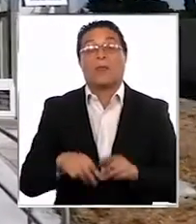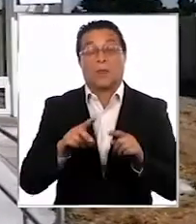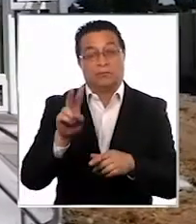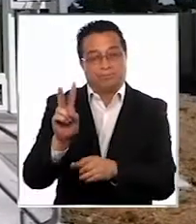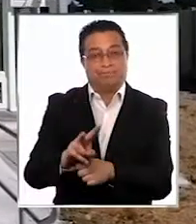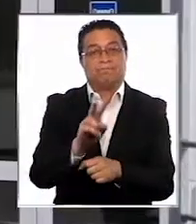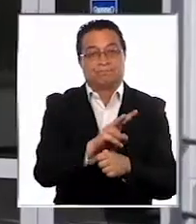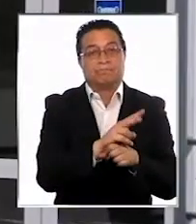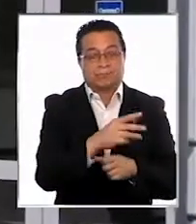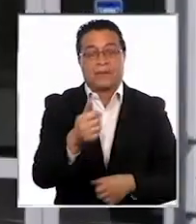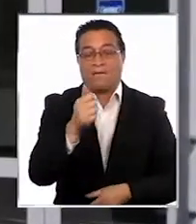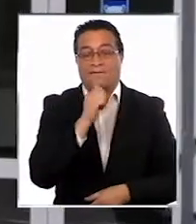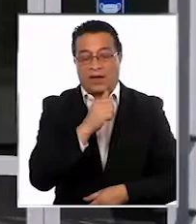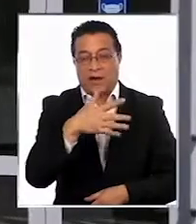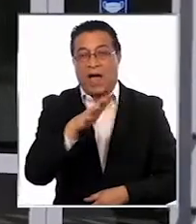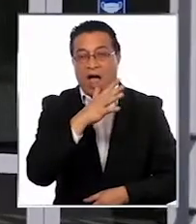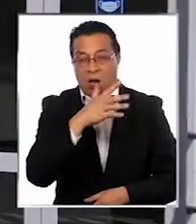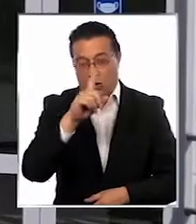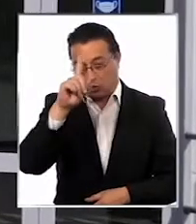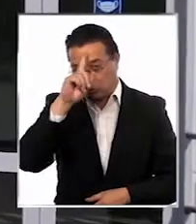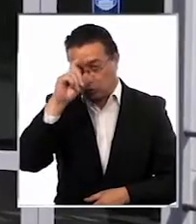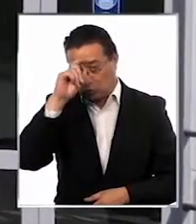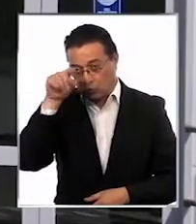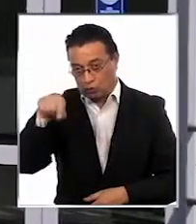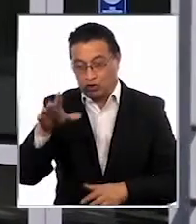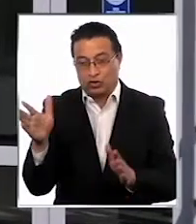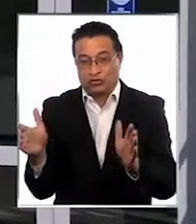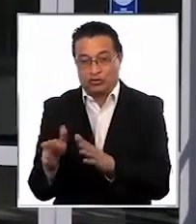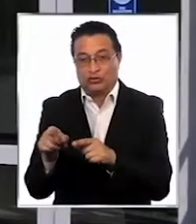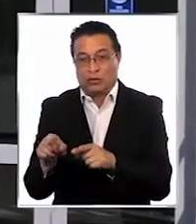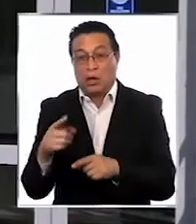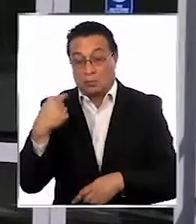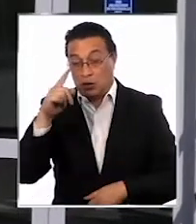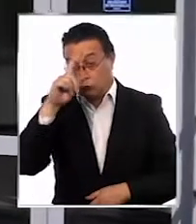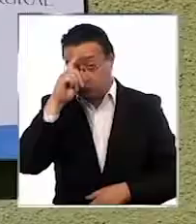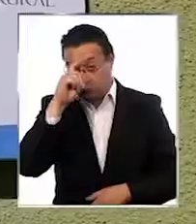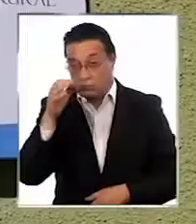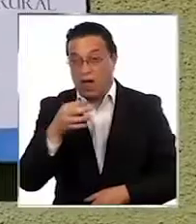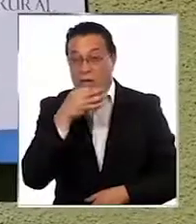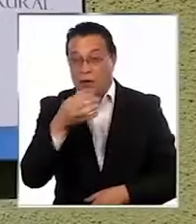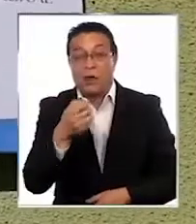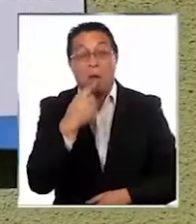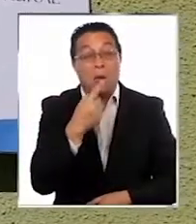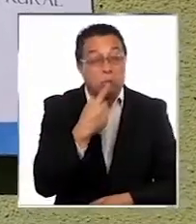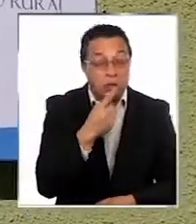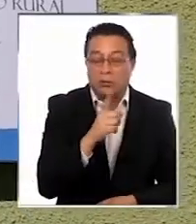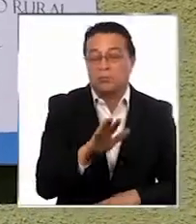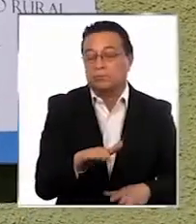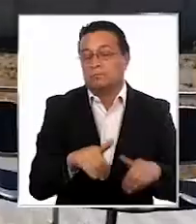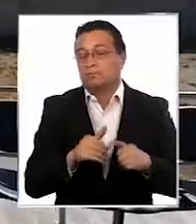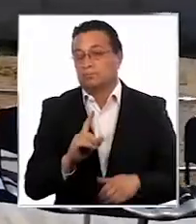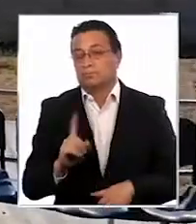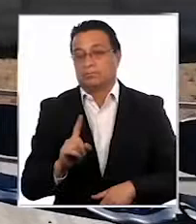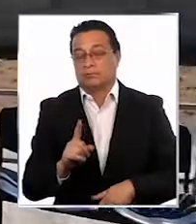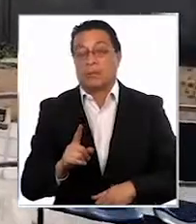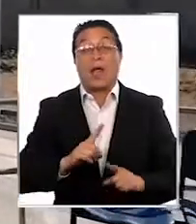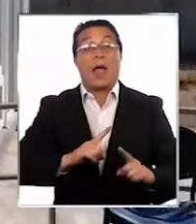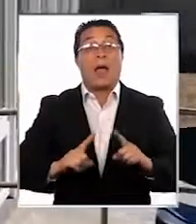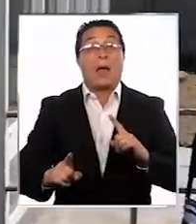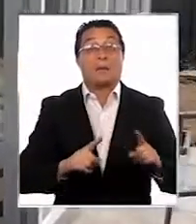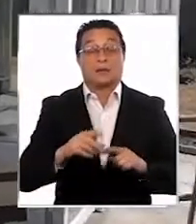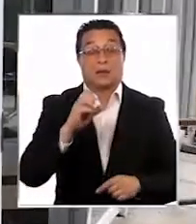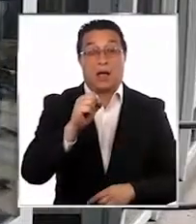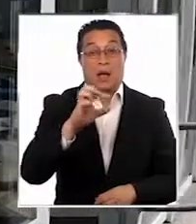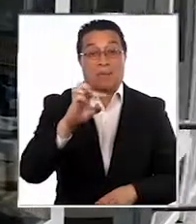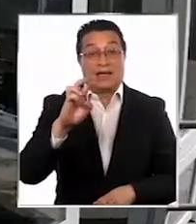señalan que también falta agua en el consultorio del sector. Sin embargo, en el consultorio declinaron referirse al problema. Desde la administración de la